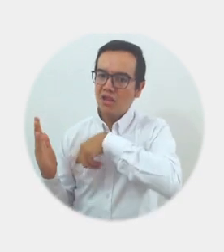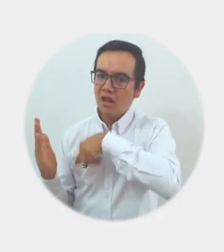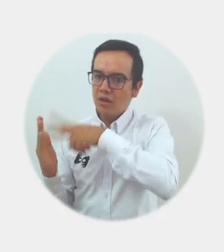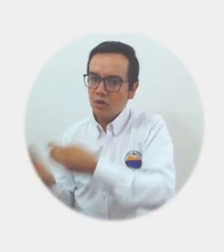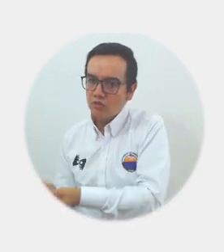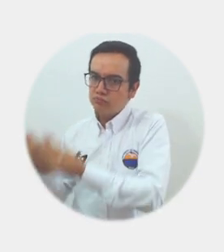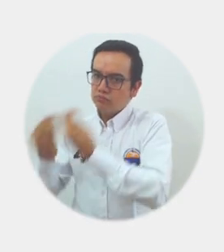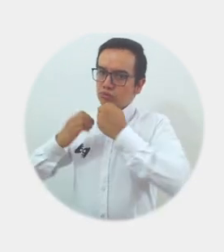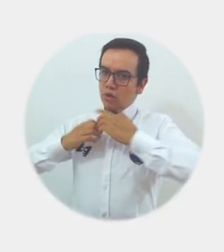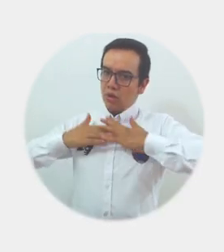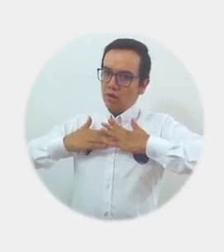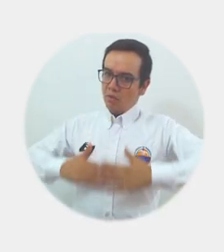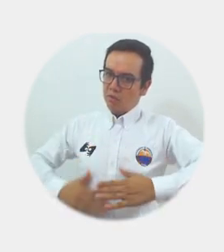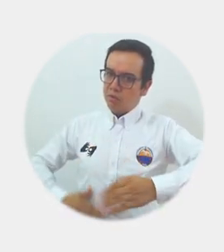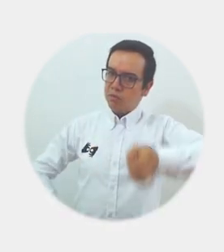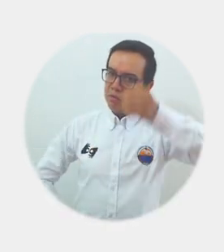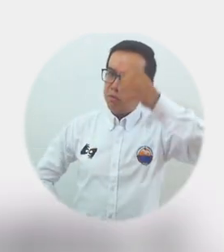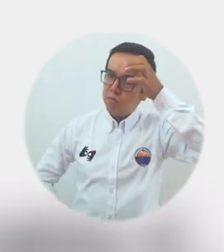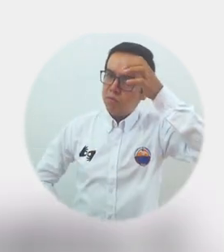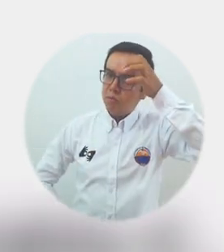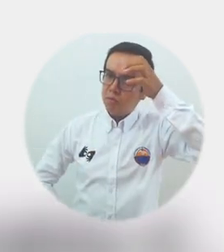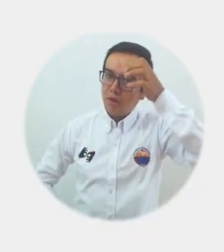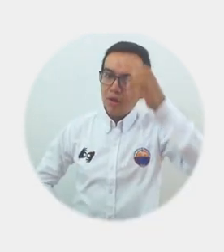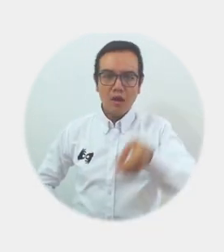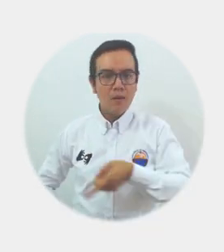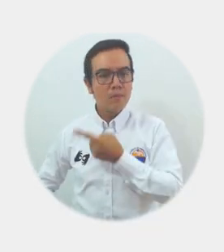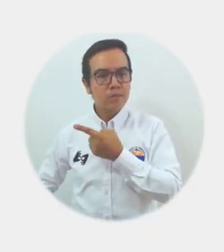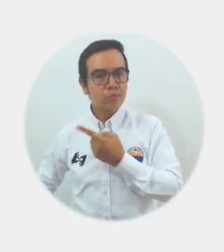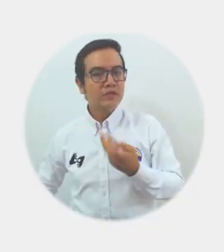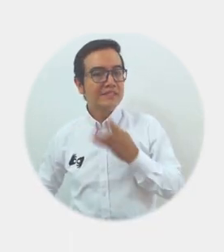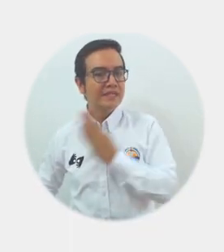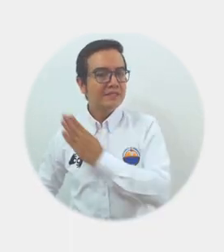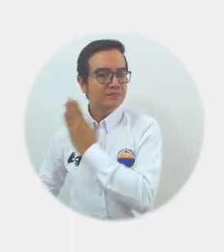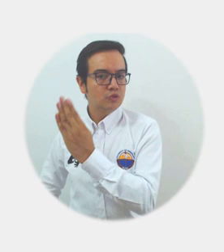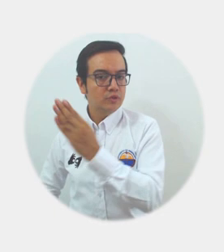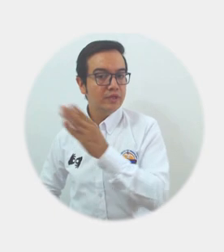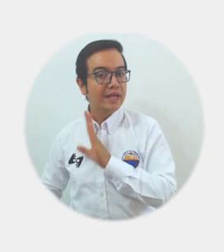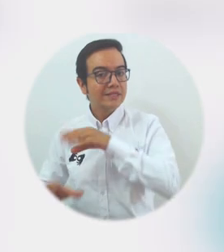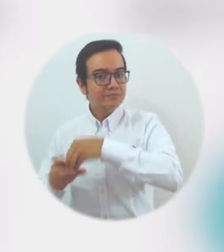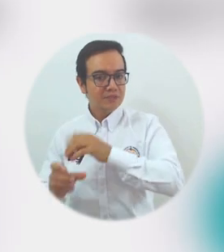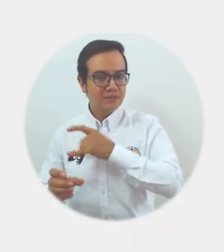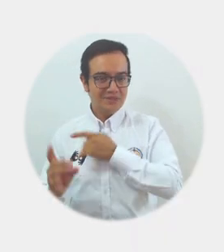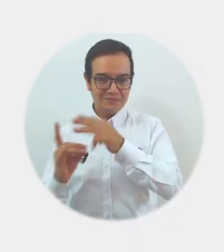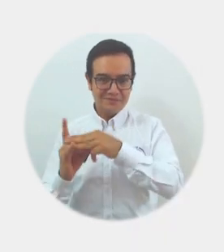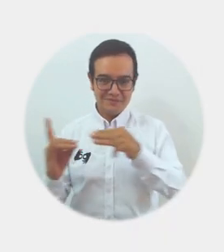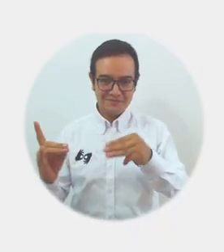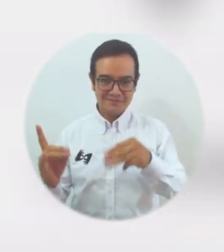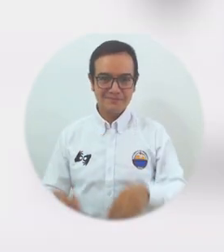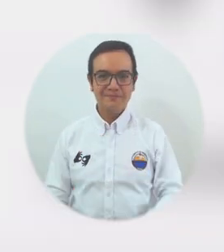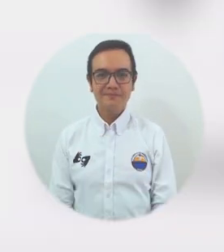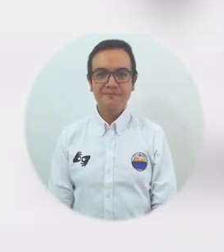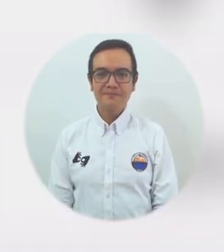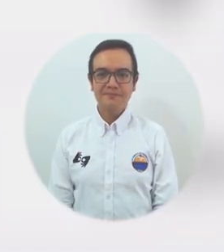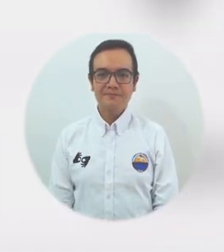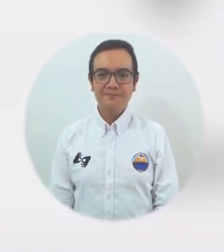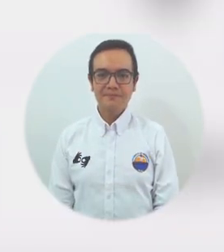a través de la adquisición de nuevos conocimientos que nos brinda este portal web mediante la universidad.